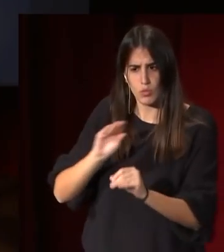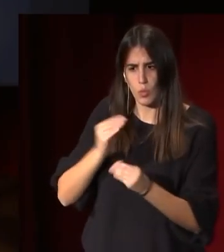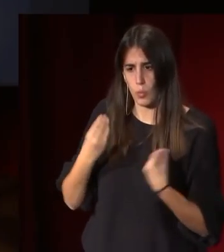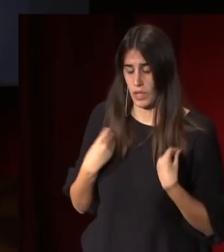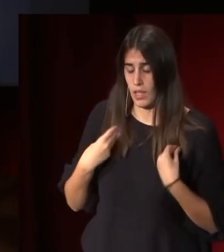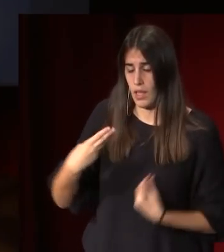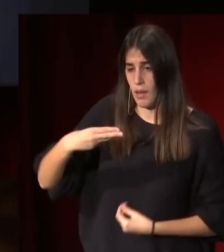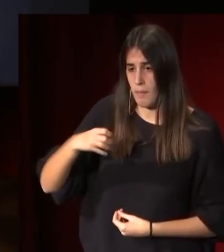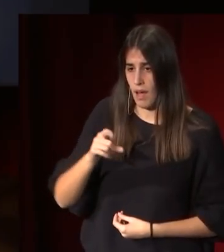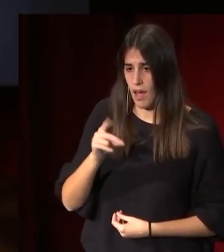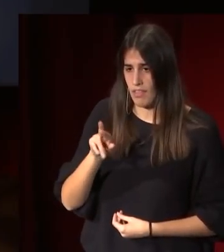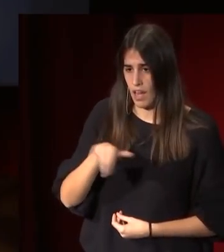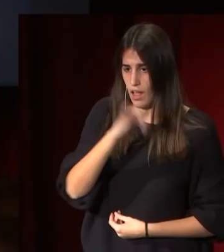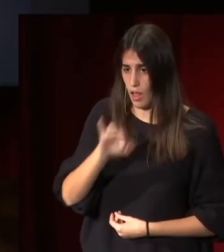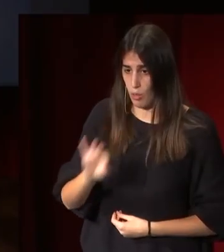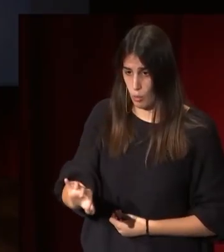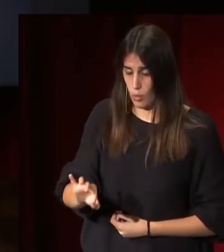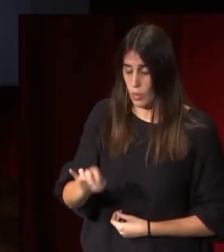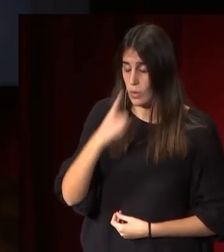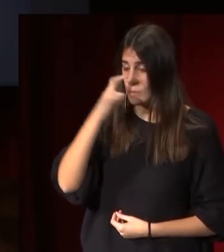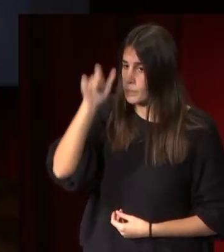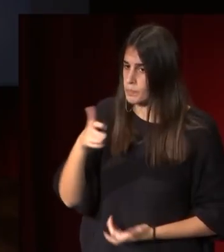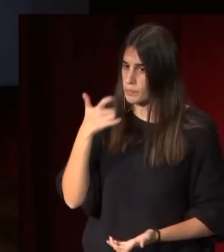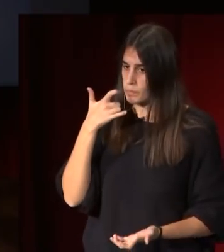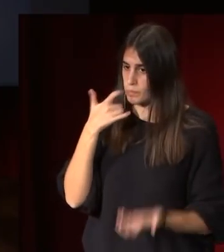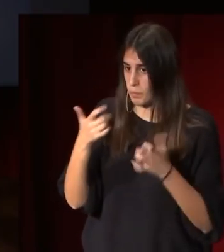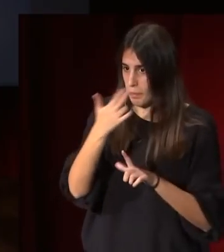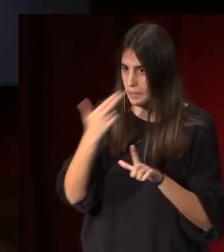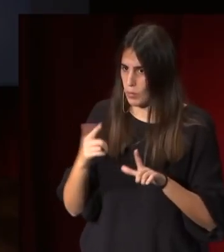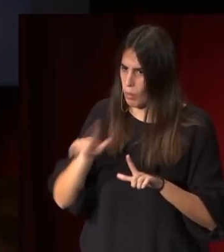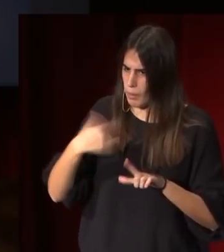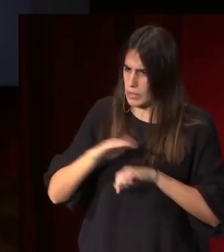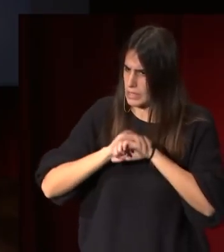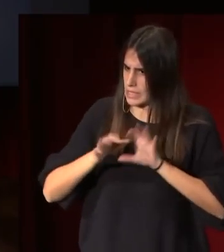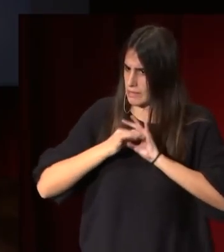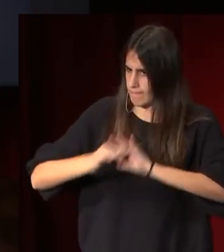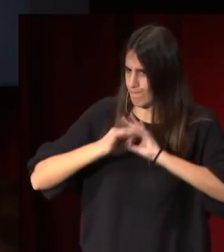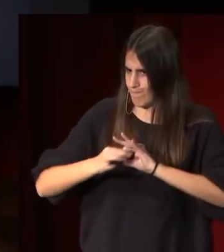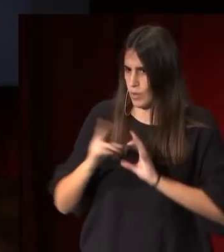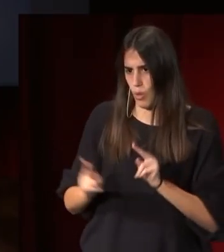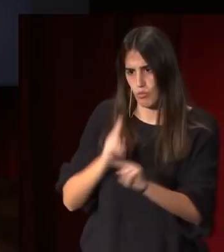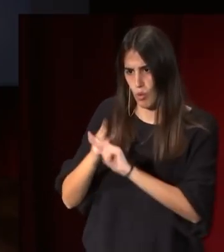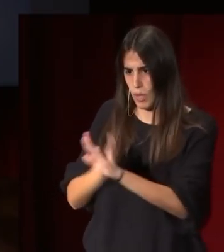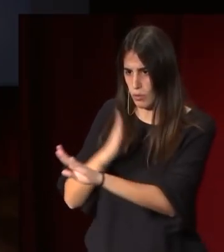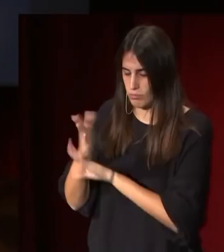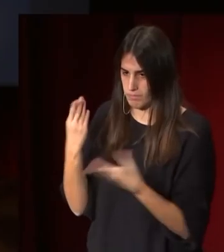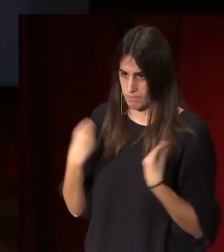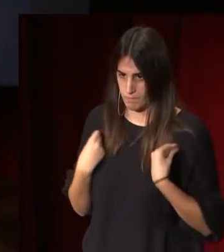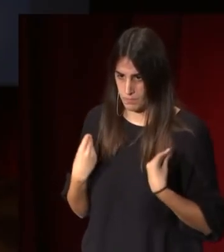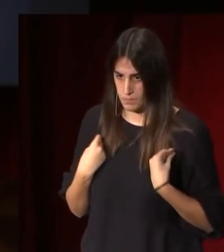José de Madrazo, el pintor cuya amistad además afianzaría luego en Roma, donde estarían los dos pensionados.